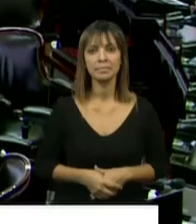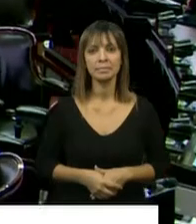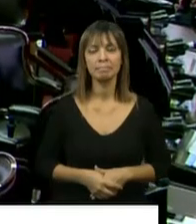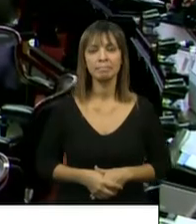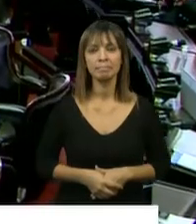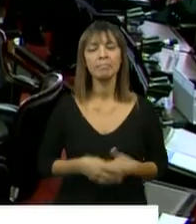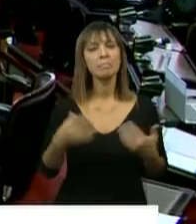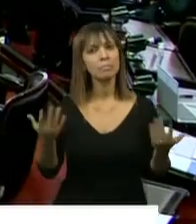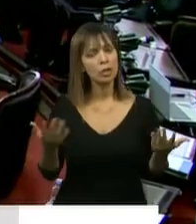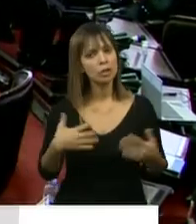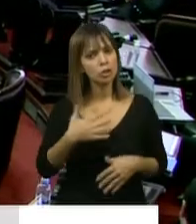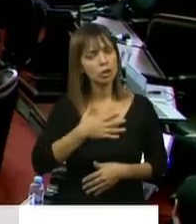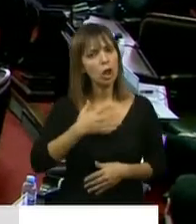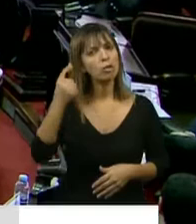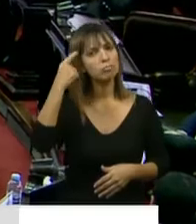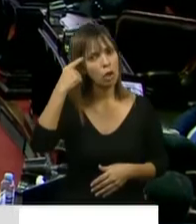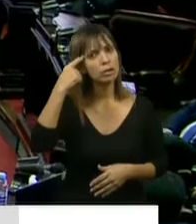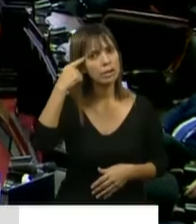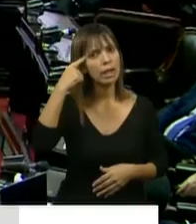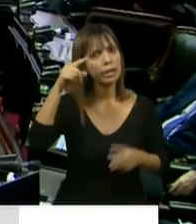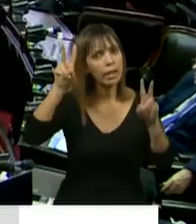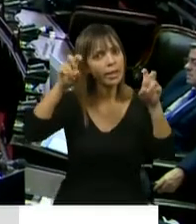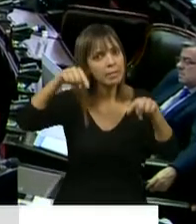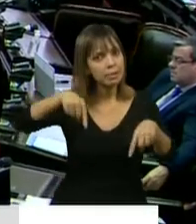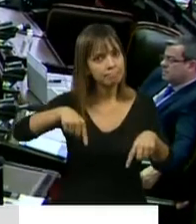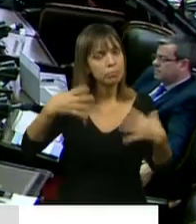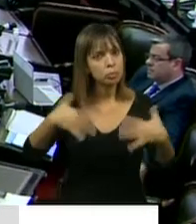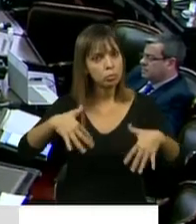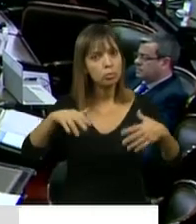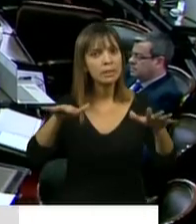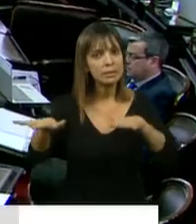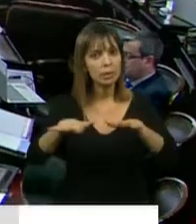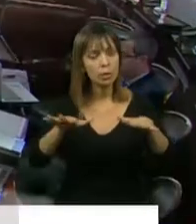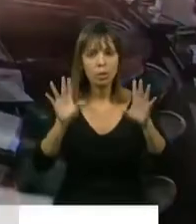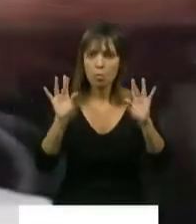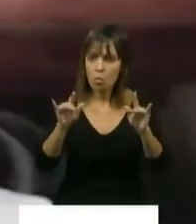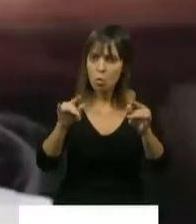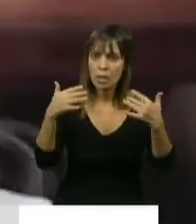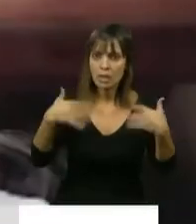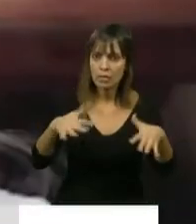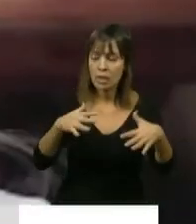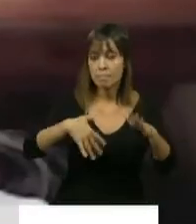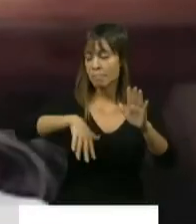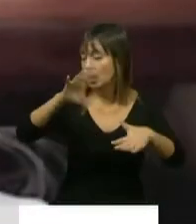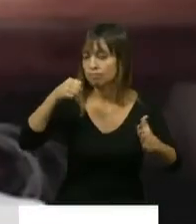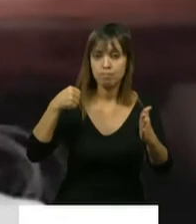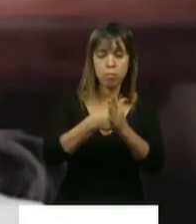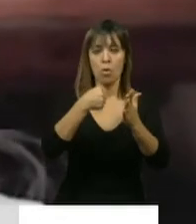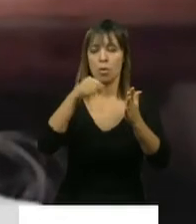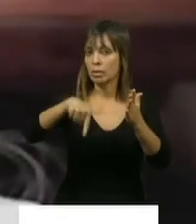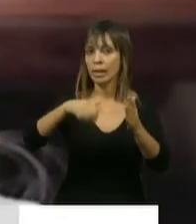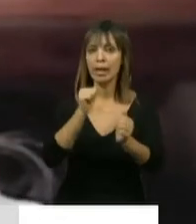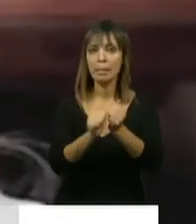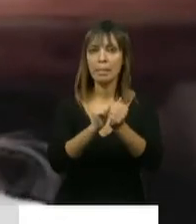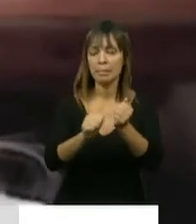presidente, soy muy consciente de la problemática que estamos enfrentando, sin duda, de las de mayor impacto en nuestra historia.